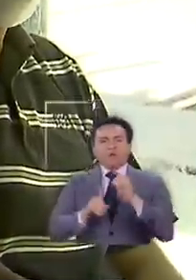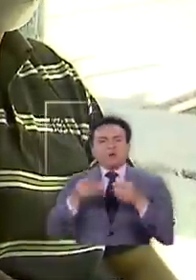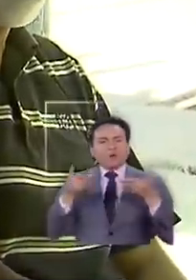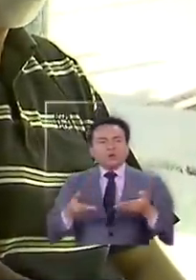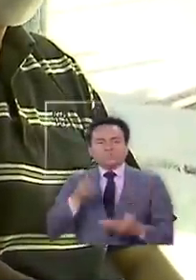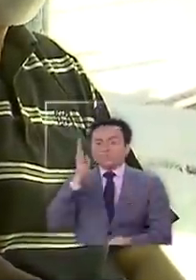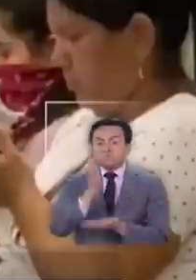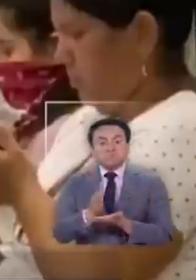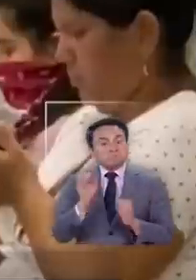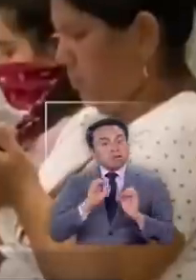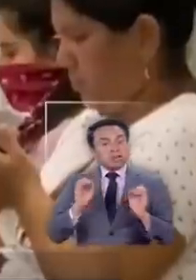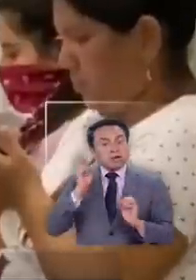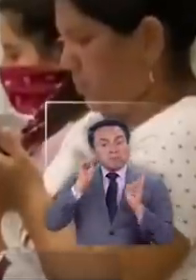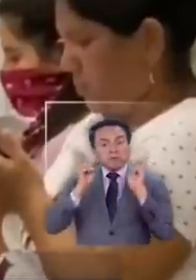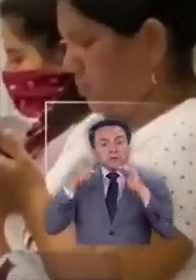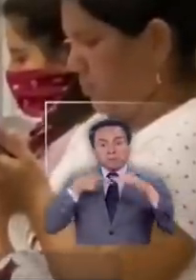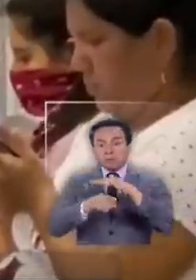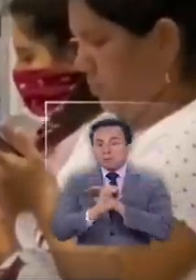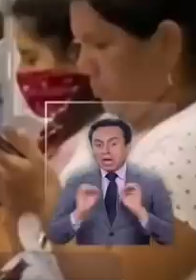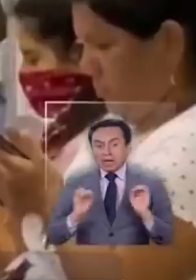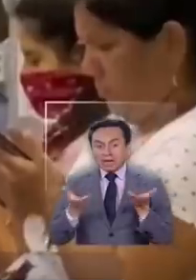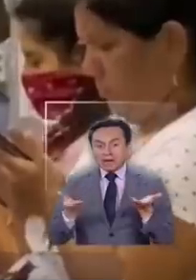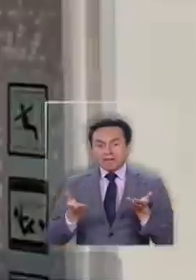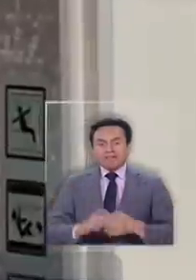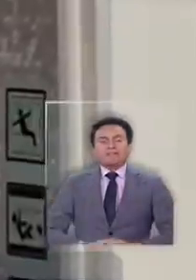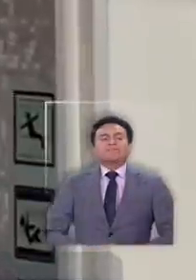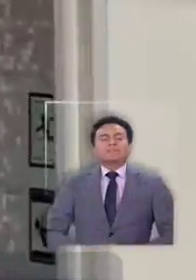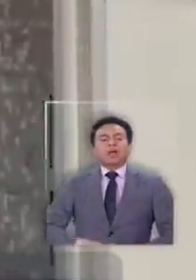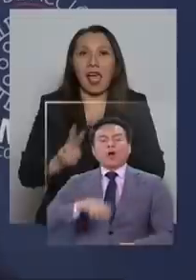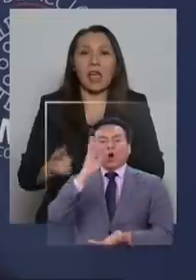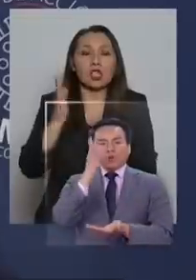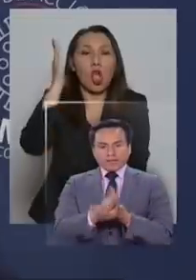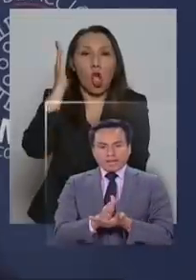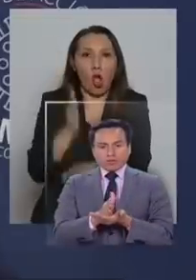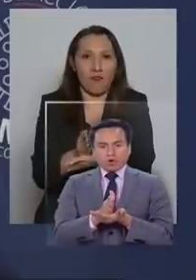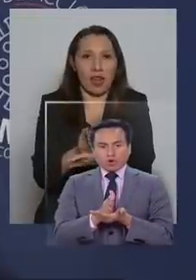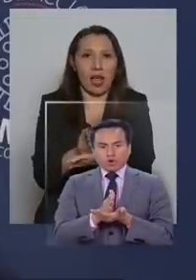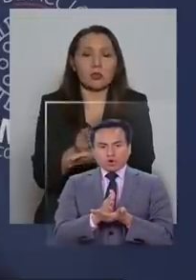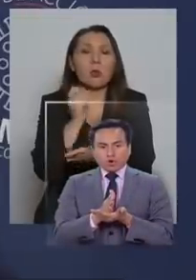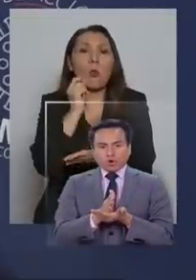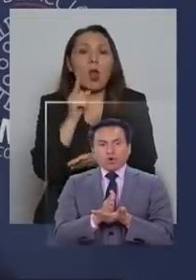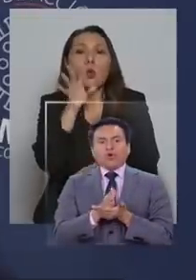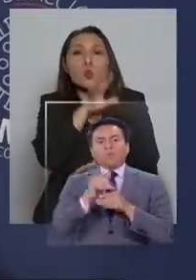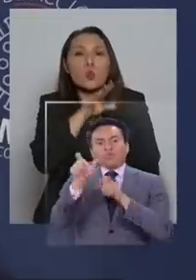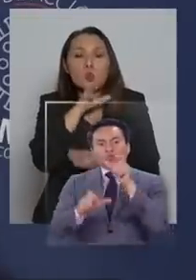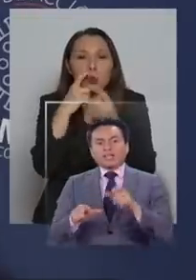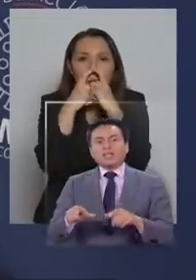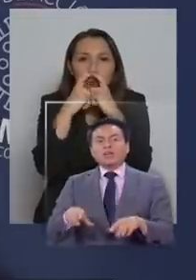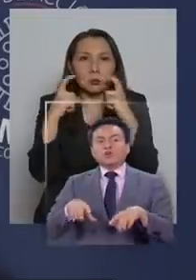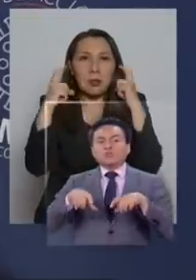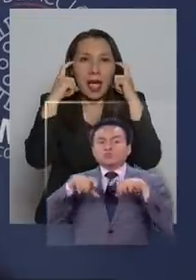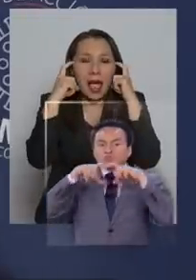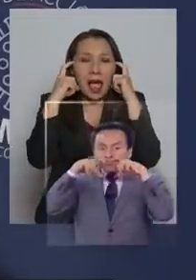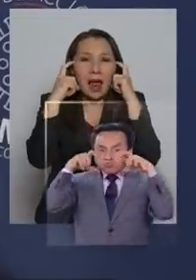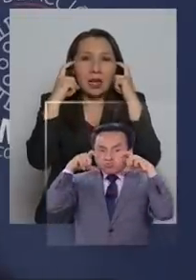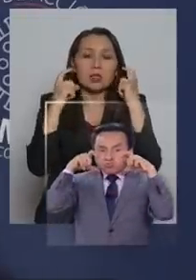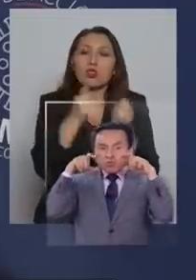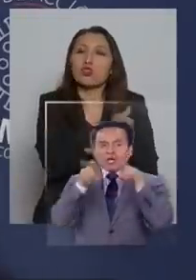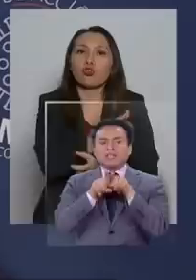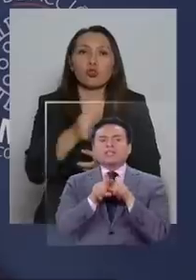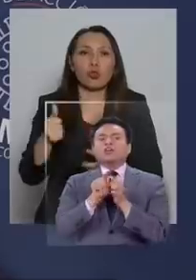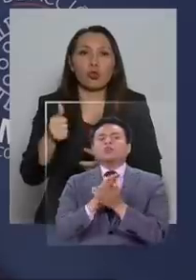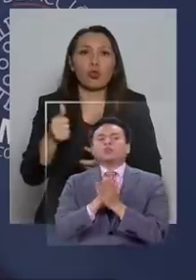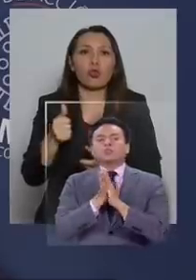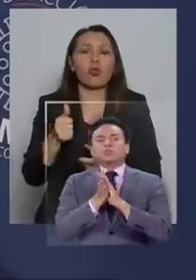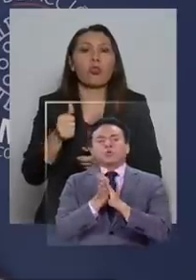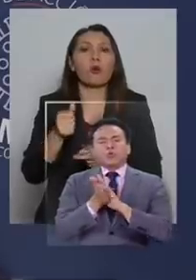no eran exigidas en buses o en el metro. Es que será obligatorio el uso de mascarillas en todo